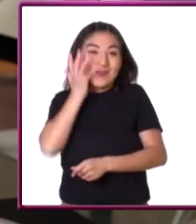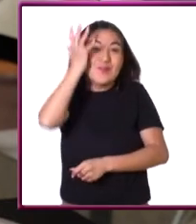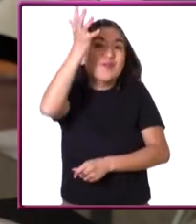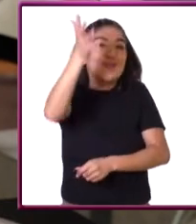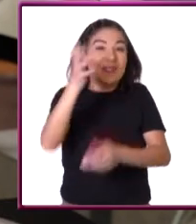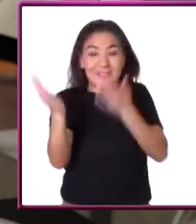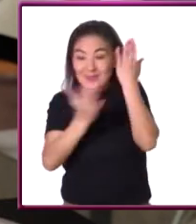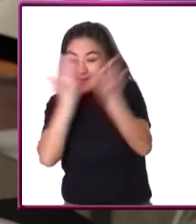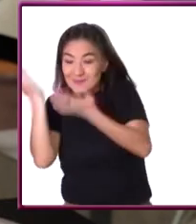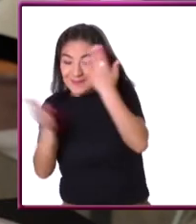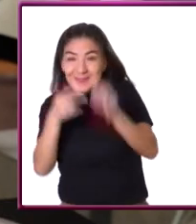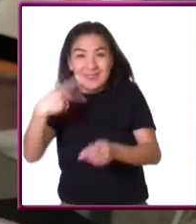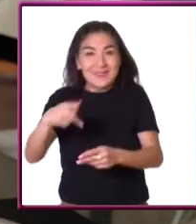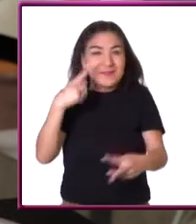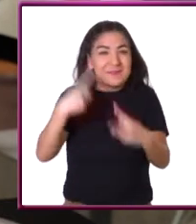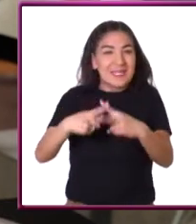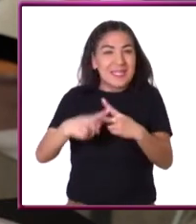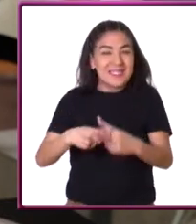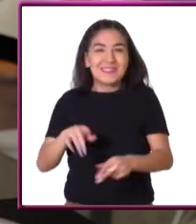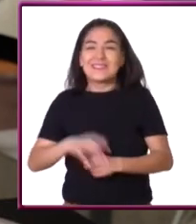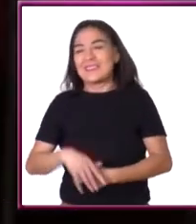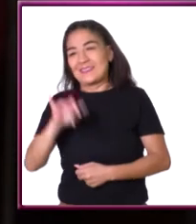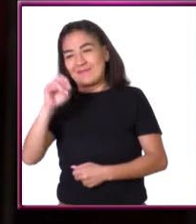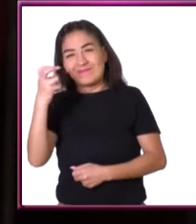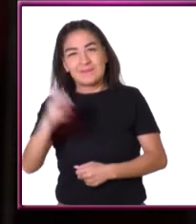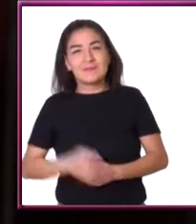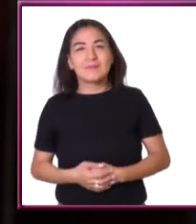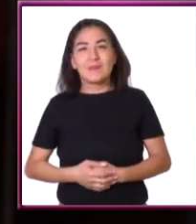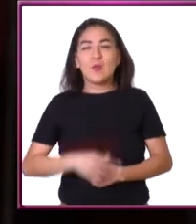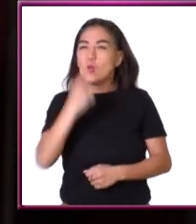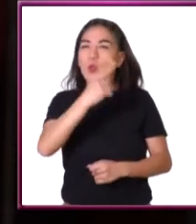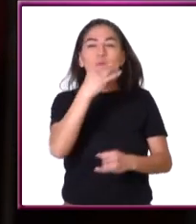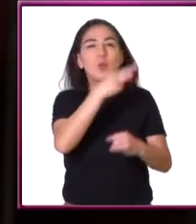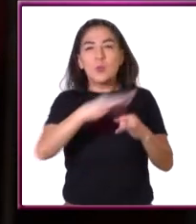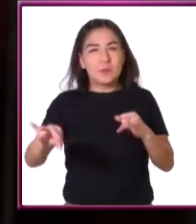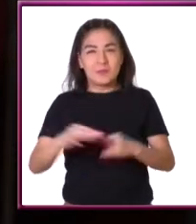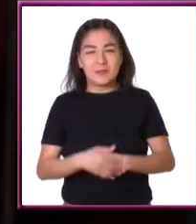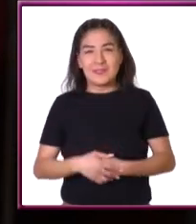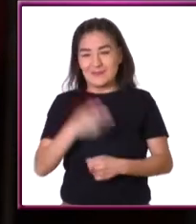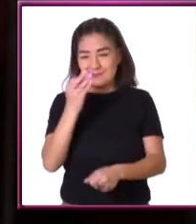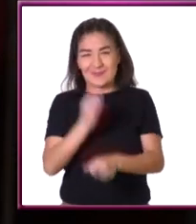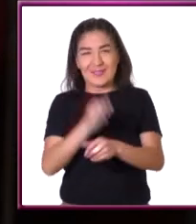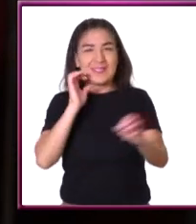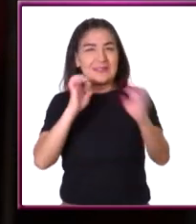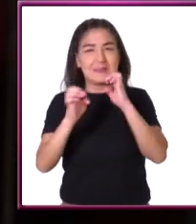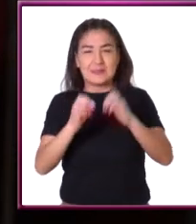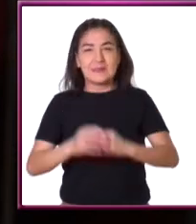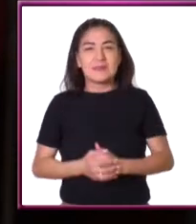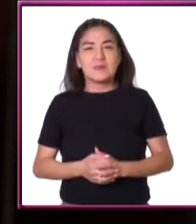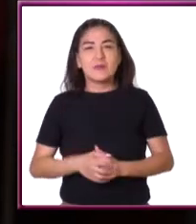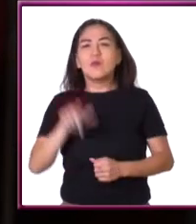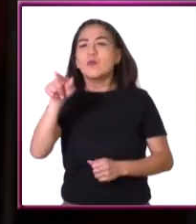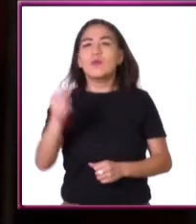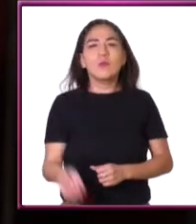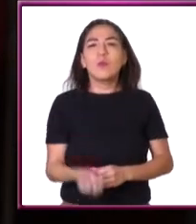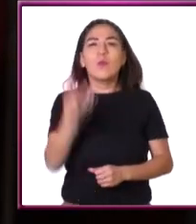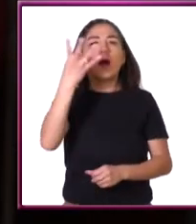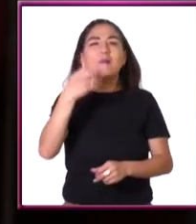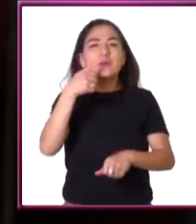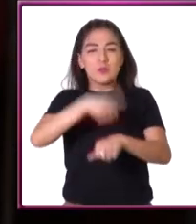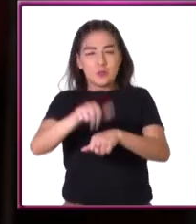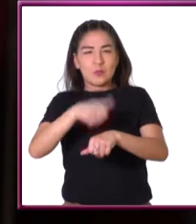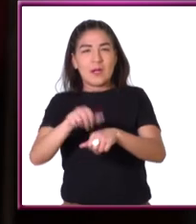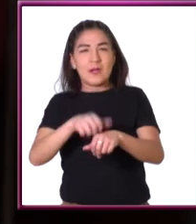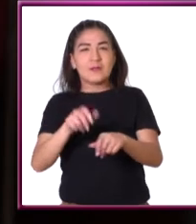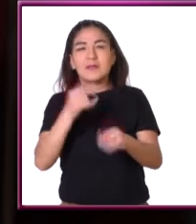el futuro de las matemáticas. Así es. Oye, y ya para terminar la entrevista de hoy, ¿tú cuántos